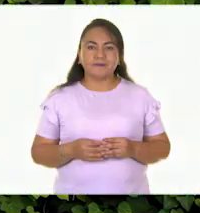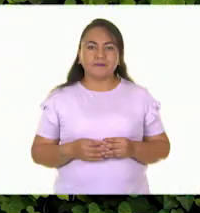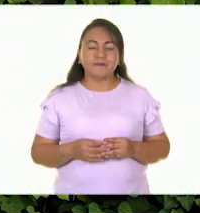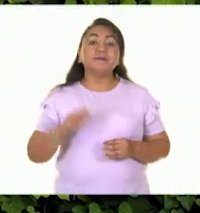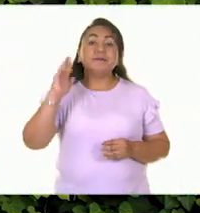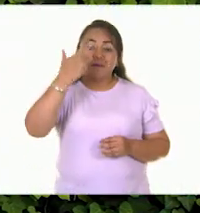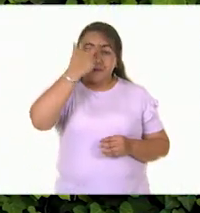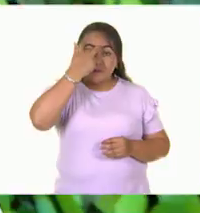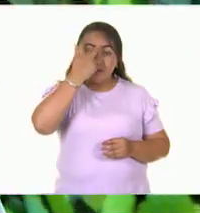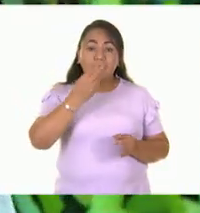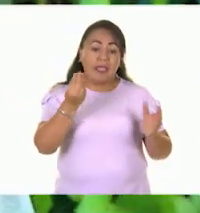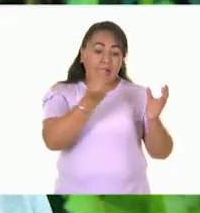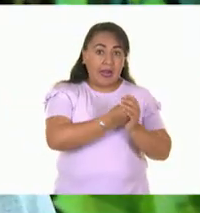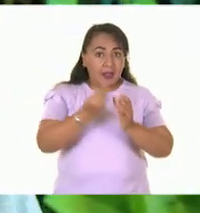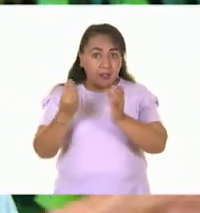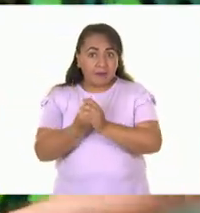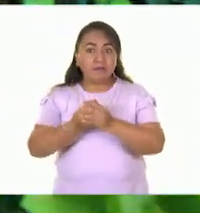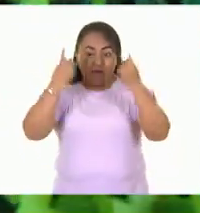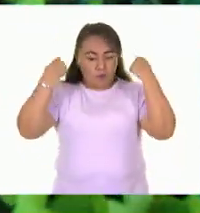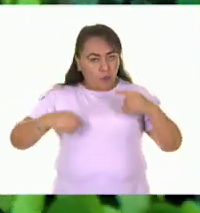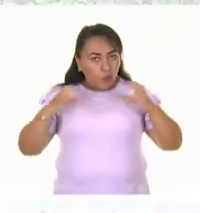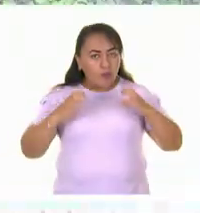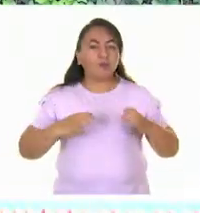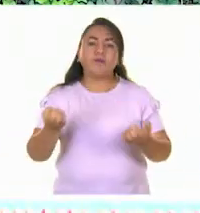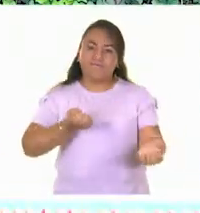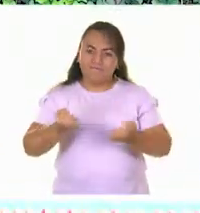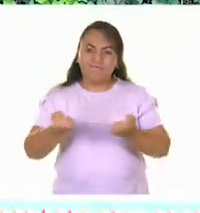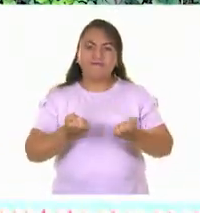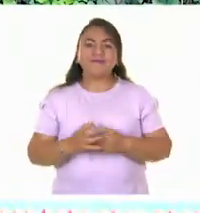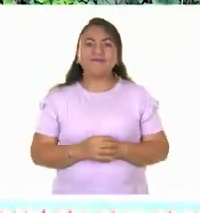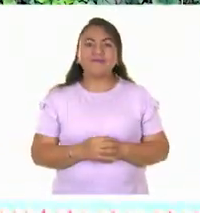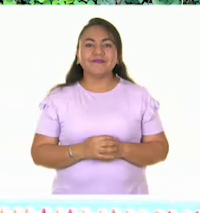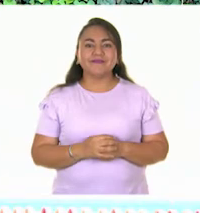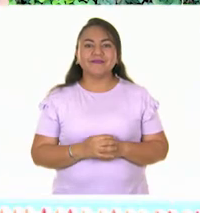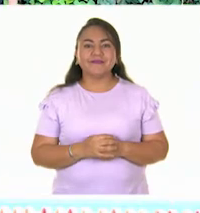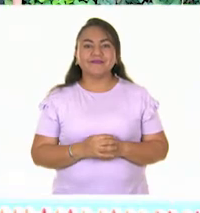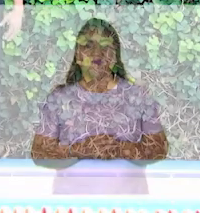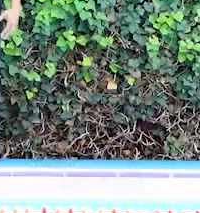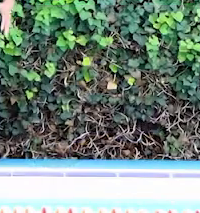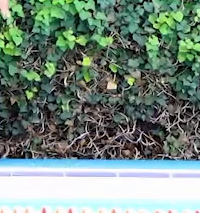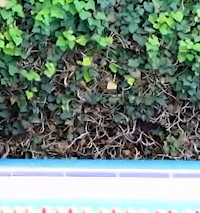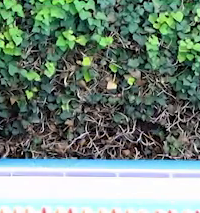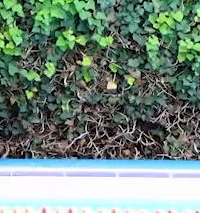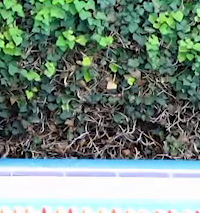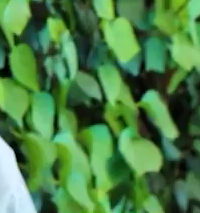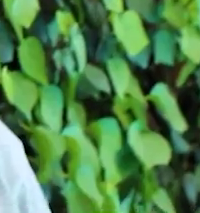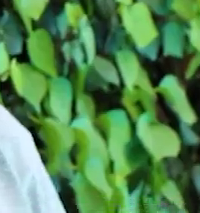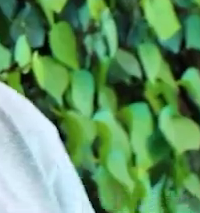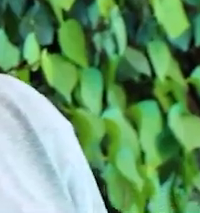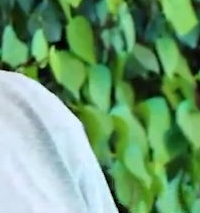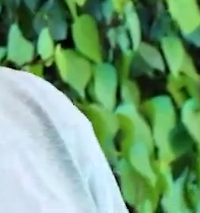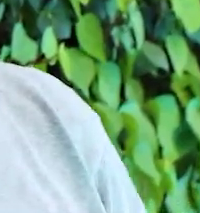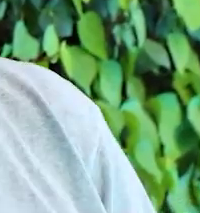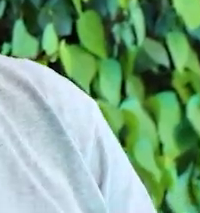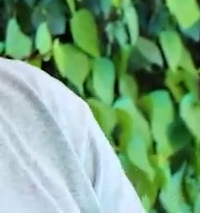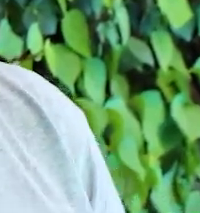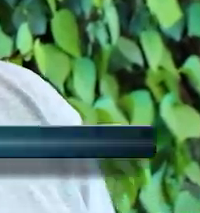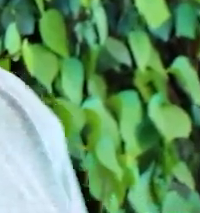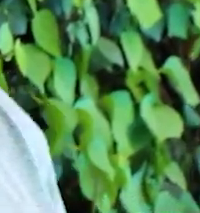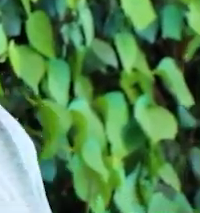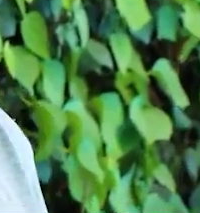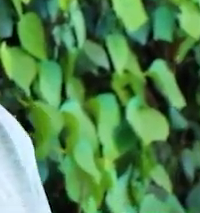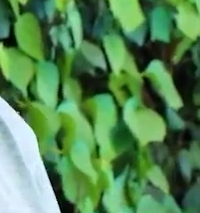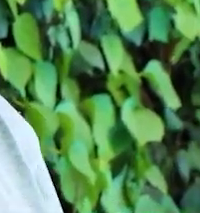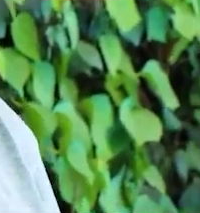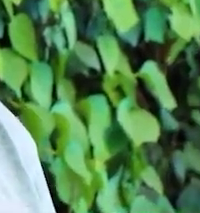Recuerda, entre clase y clase, activa tu cuerpo. Ok, Jair, ahora lo que vamos a hacer es, nos vamos a poner en seis puntos, explico